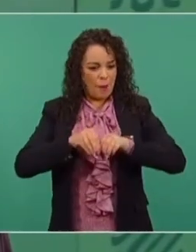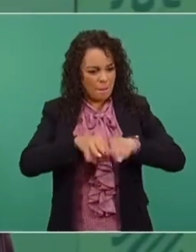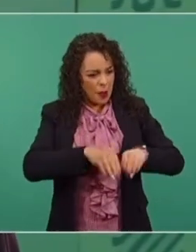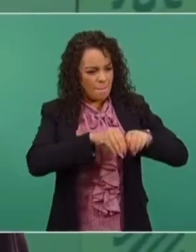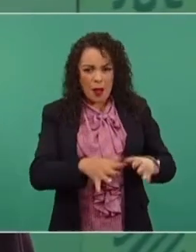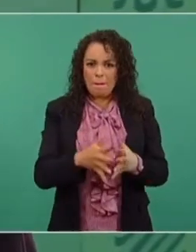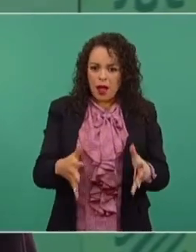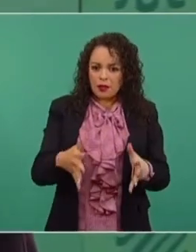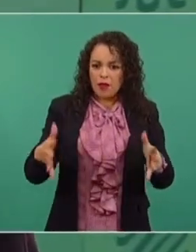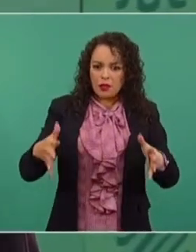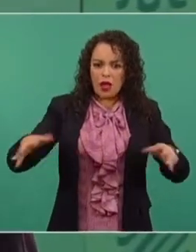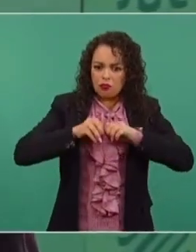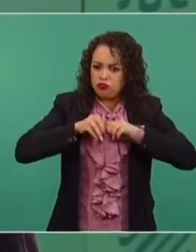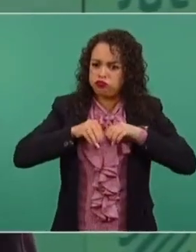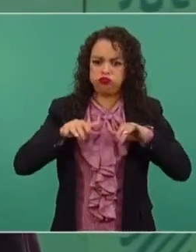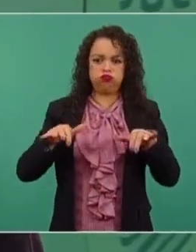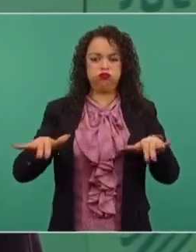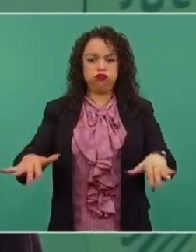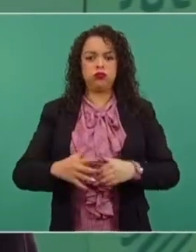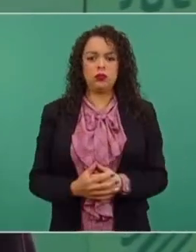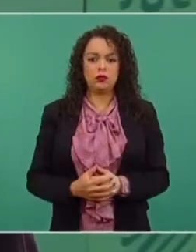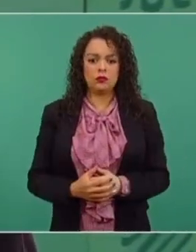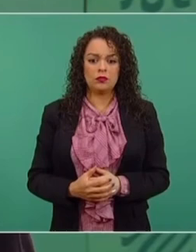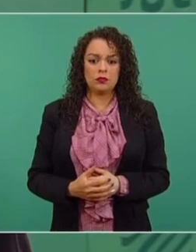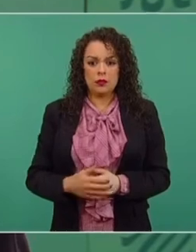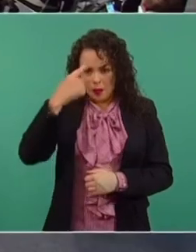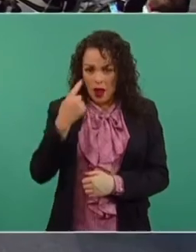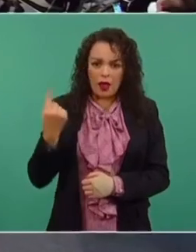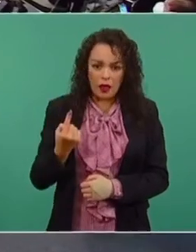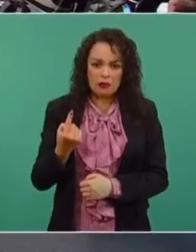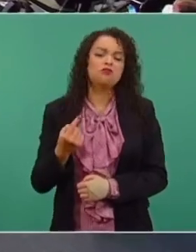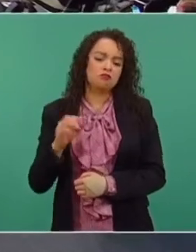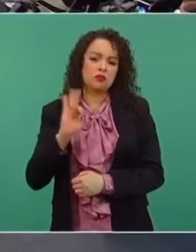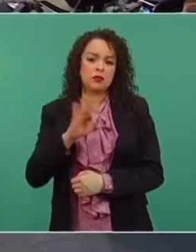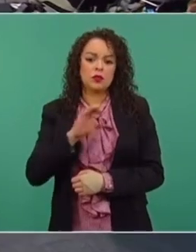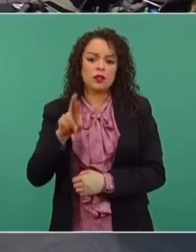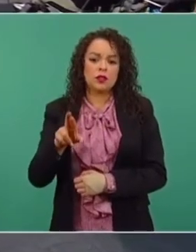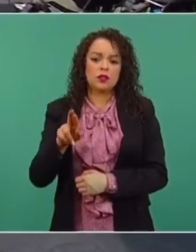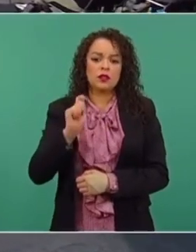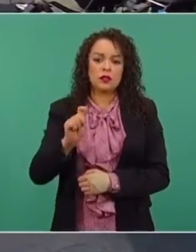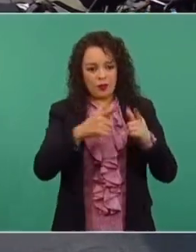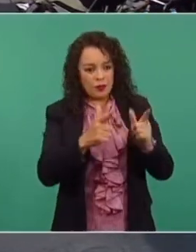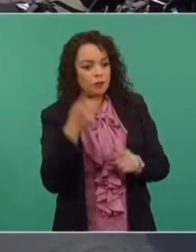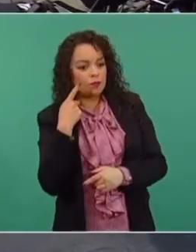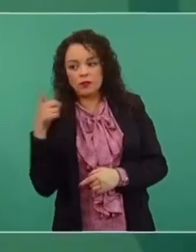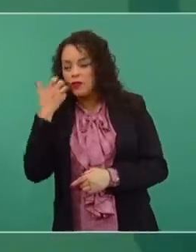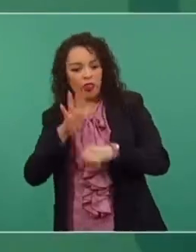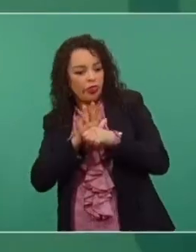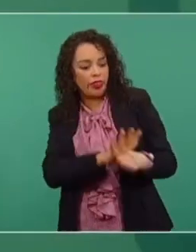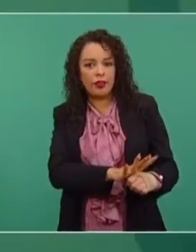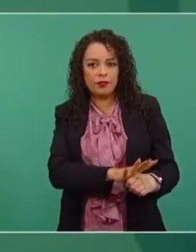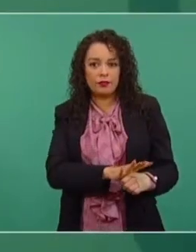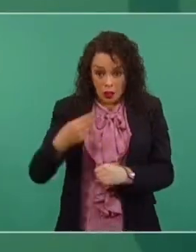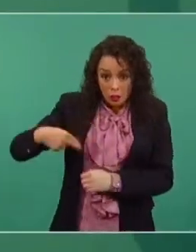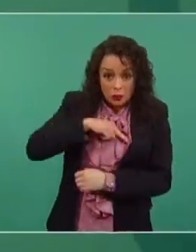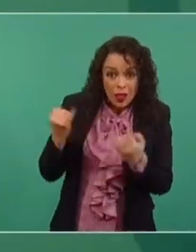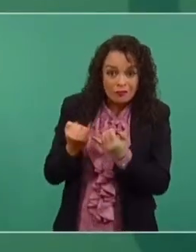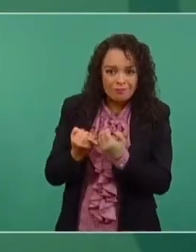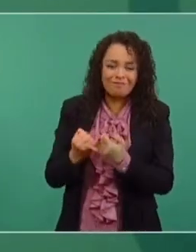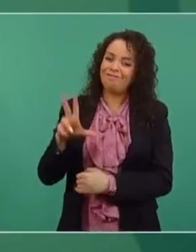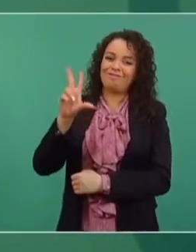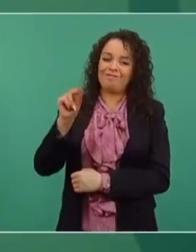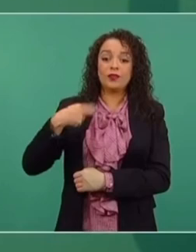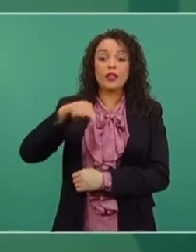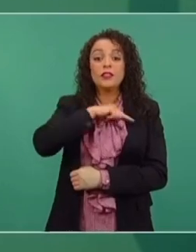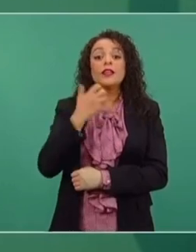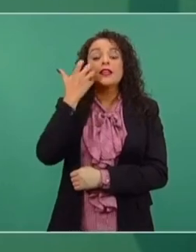y posiblemente opacando a los opositores. Entonces, nosotros no queremos eso. Tenemos libertad,